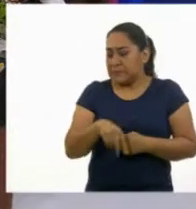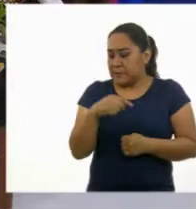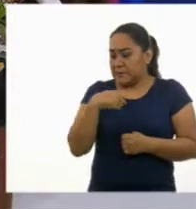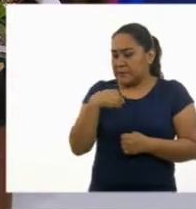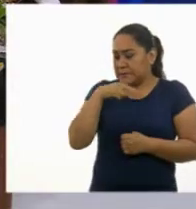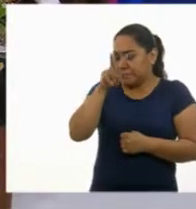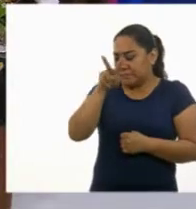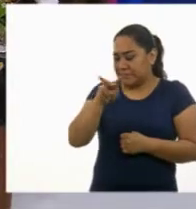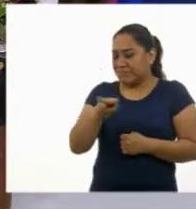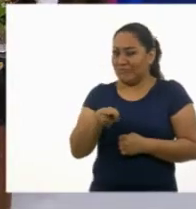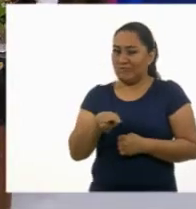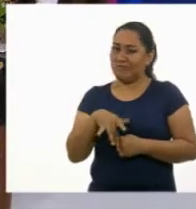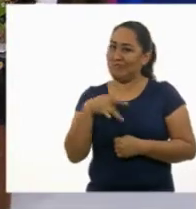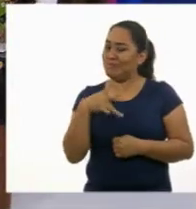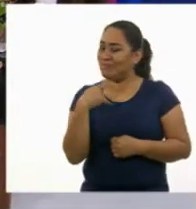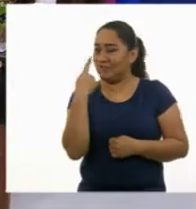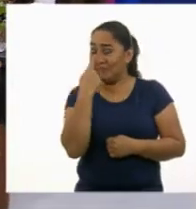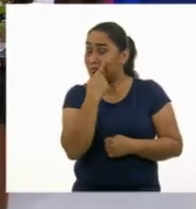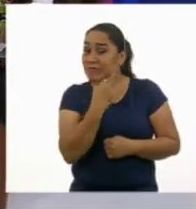mala espina.